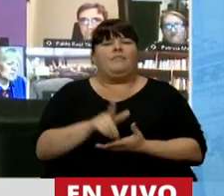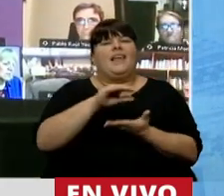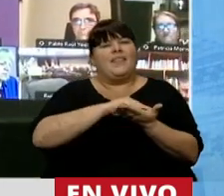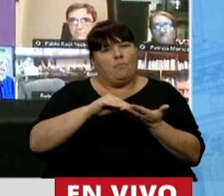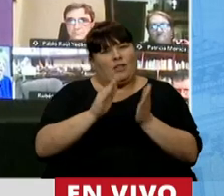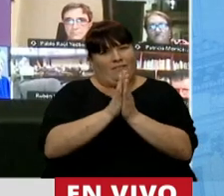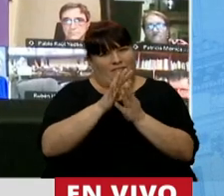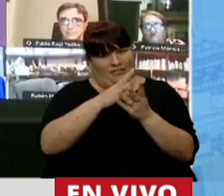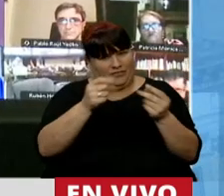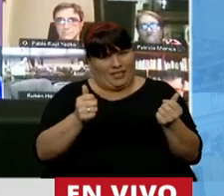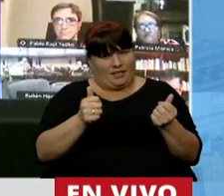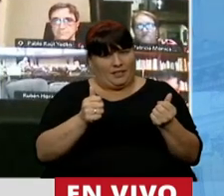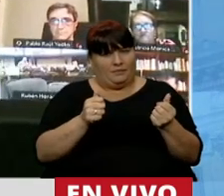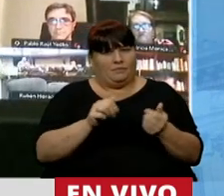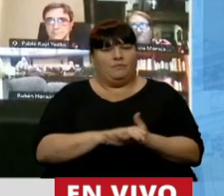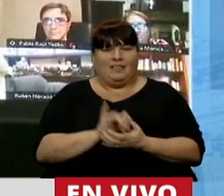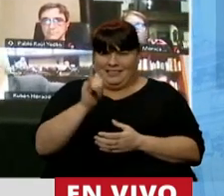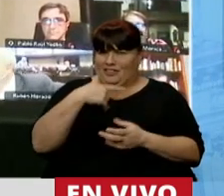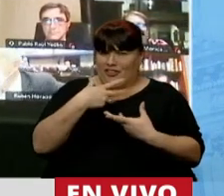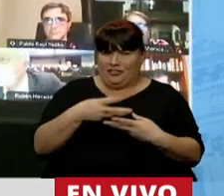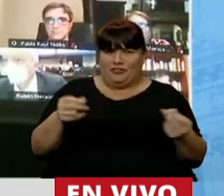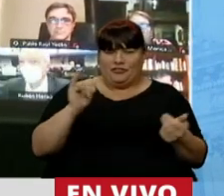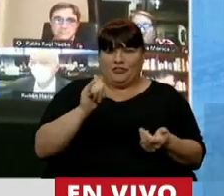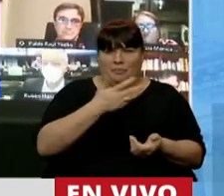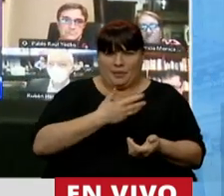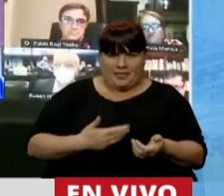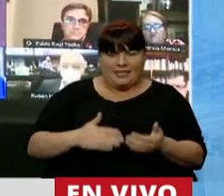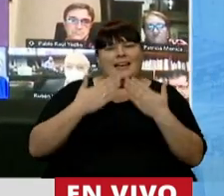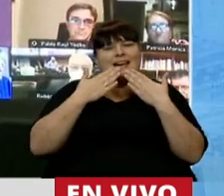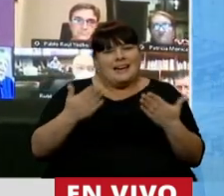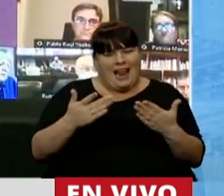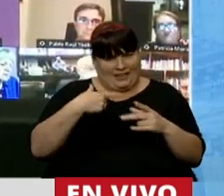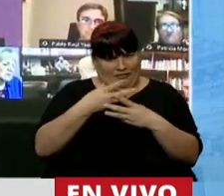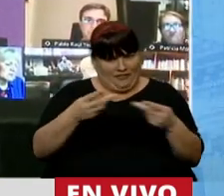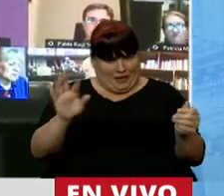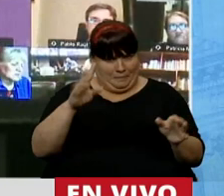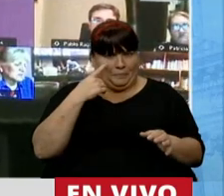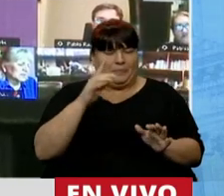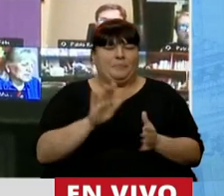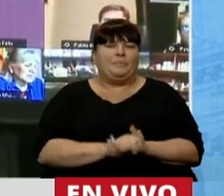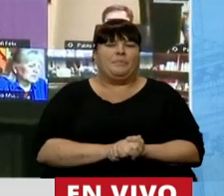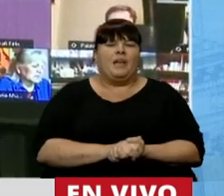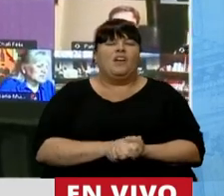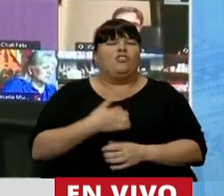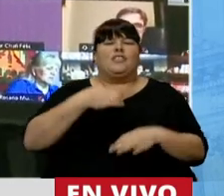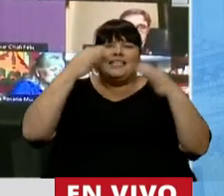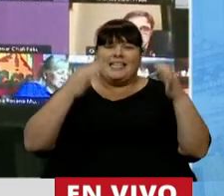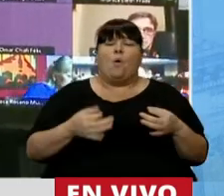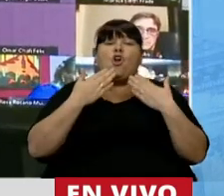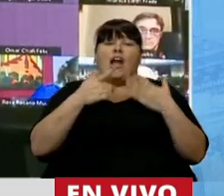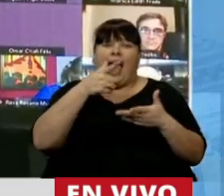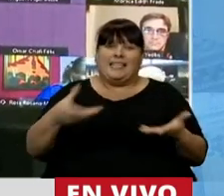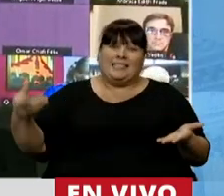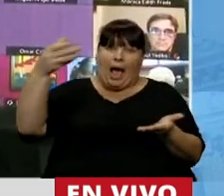Diputada, ¿se puede ir redondiendo? Ya termino, señor presidente, le agradezco, ya termino. Mire, estoy segura que con este